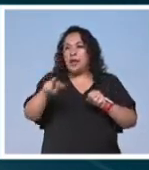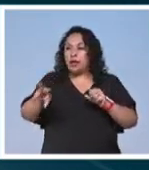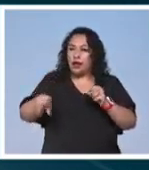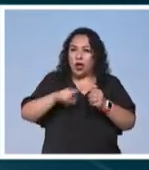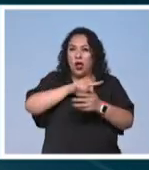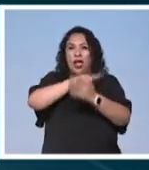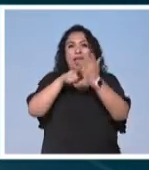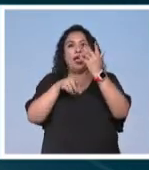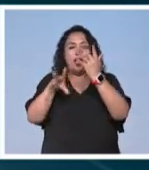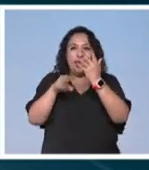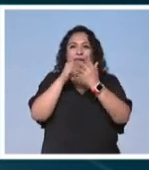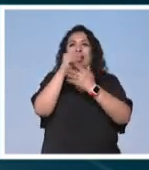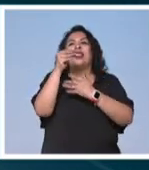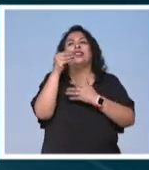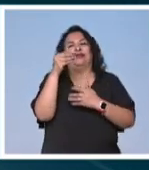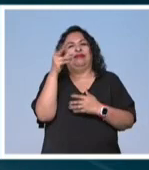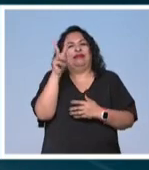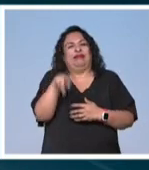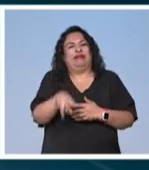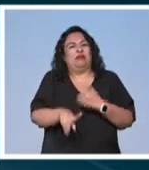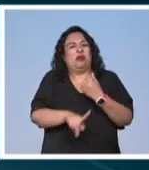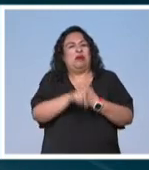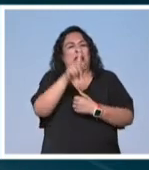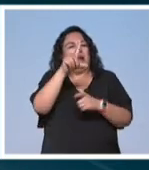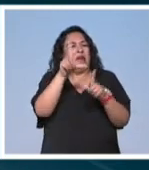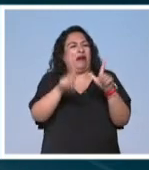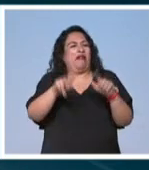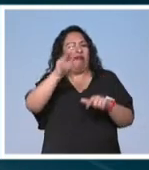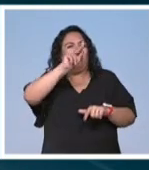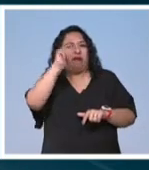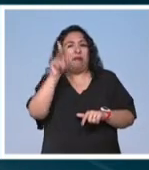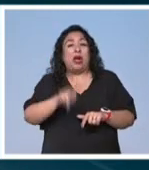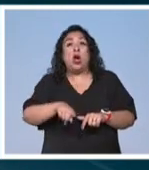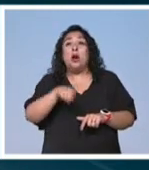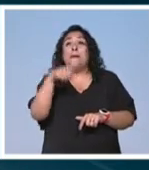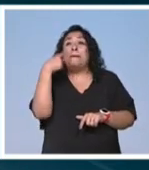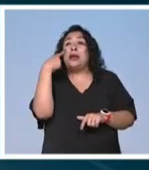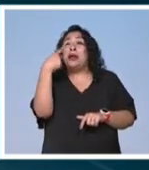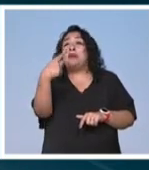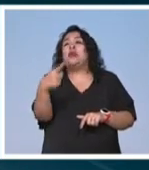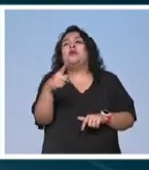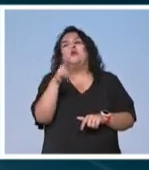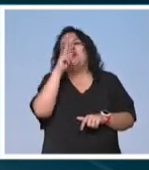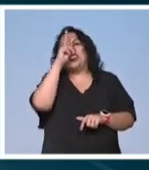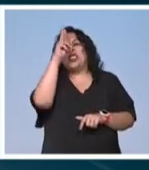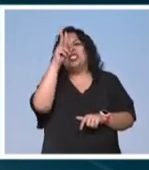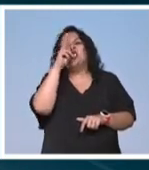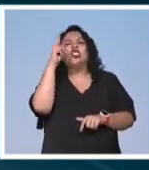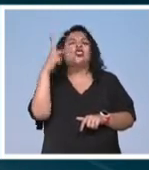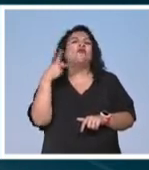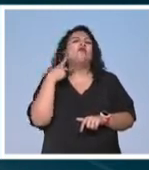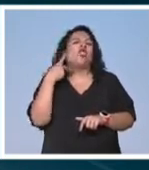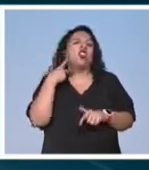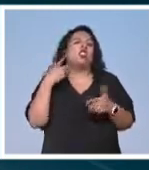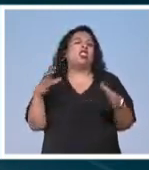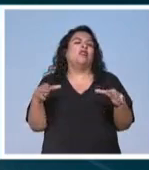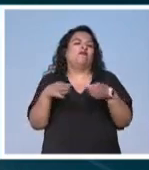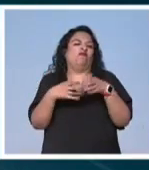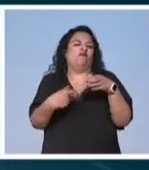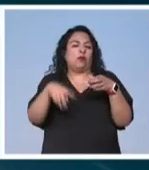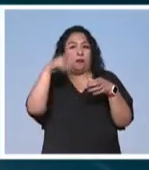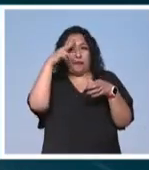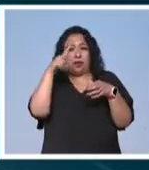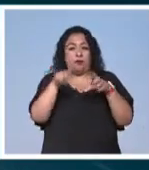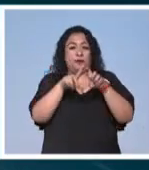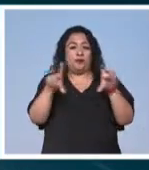pentalogía fílmica sobre la agridulce realidad del país y que expone sin miramentos los vicios de la clase política mexicana. Con información